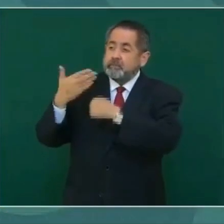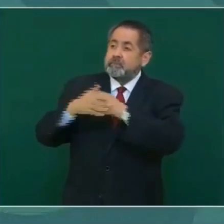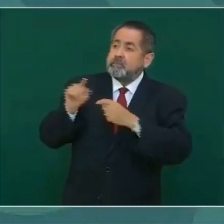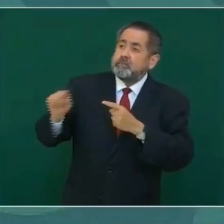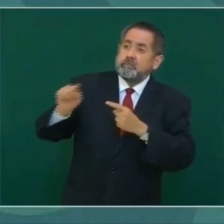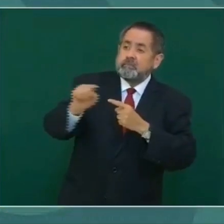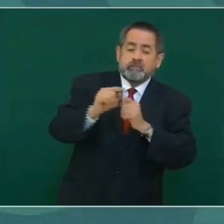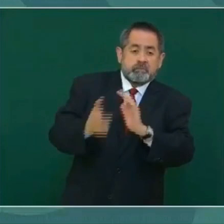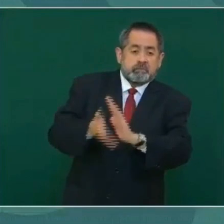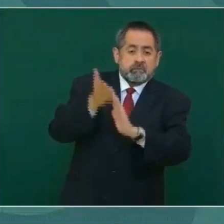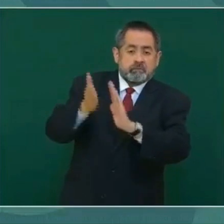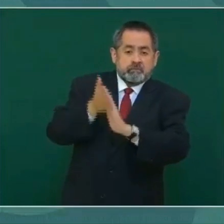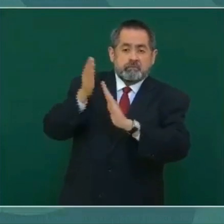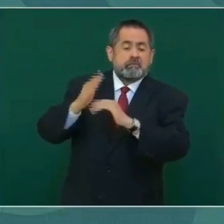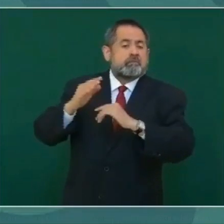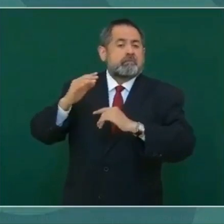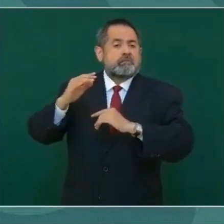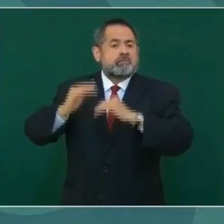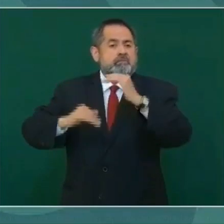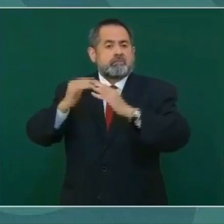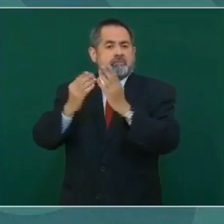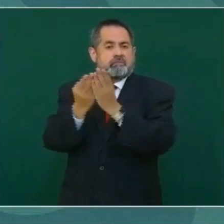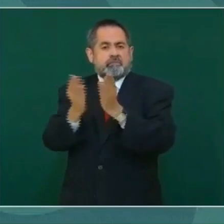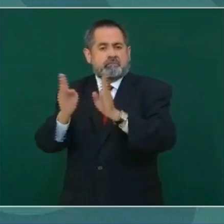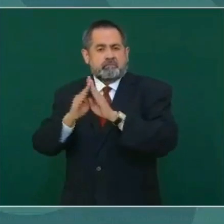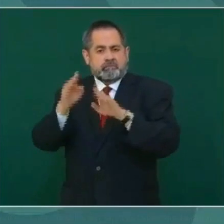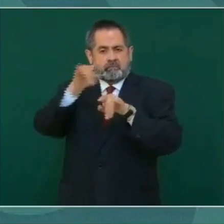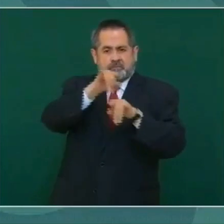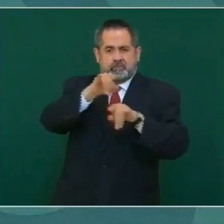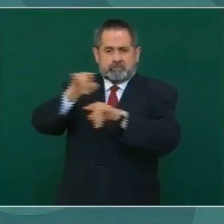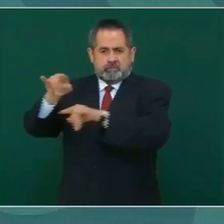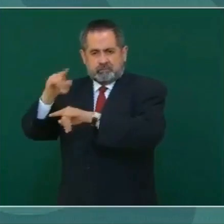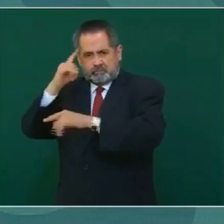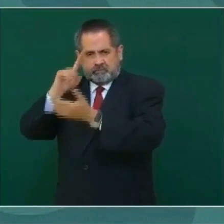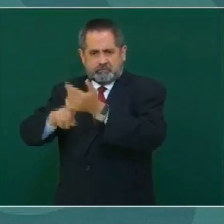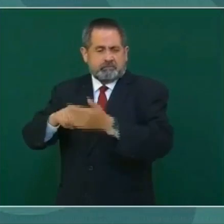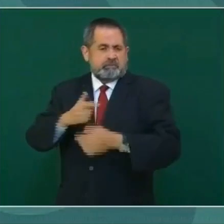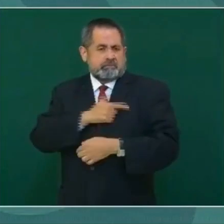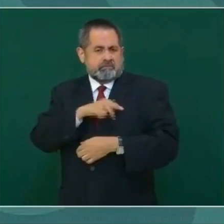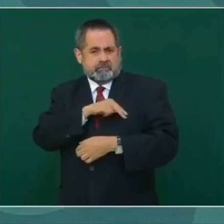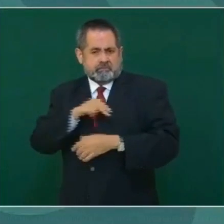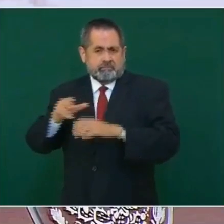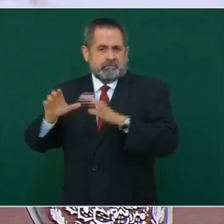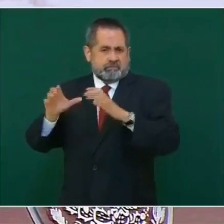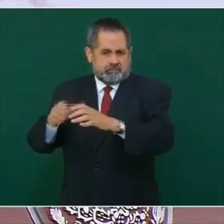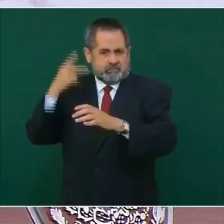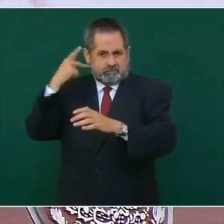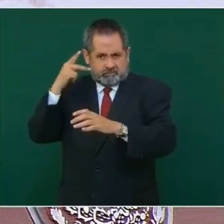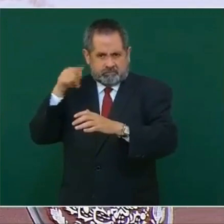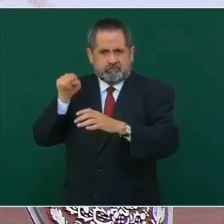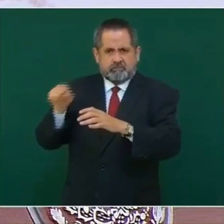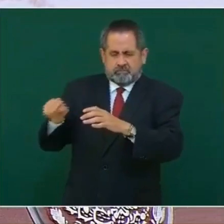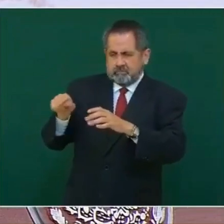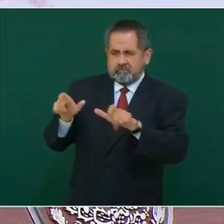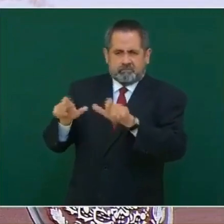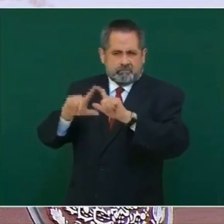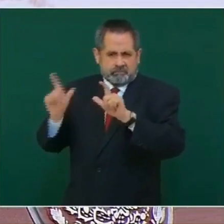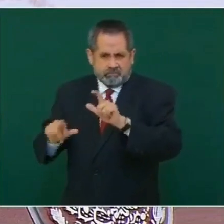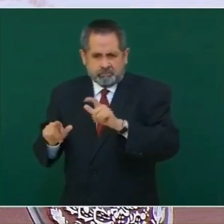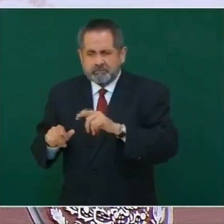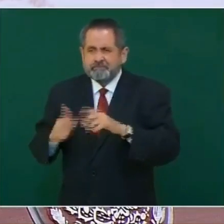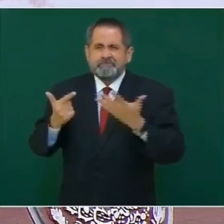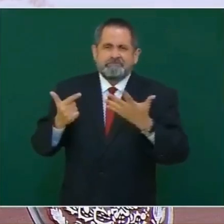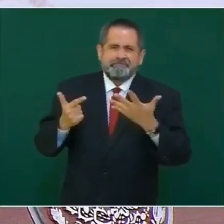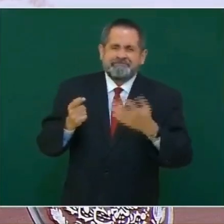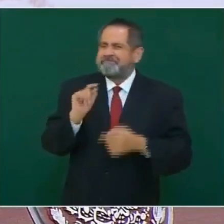siete cuarteles de la Guardia Nacional en Puebla, y consideramos que son pocos,